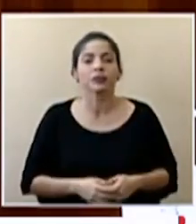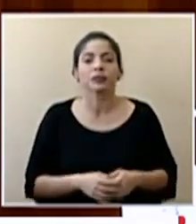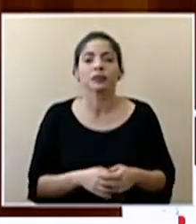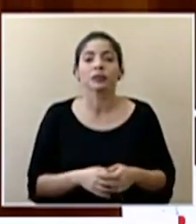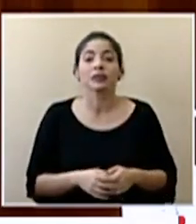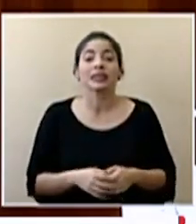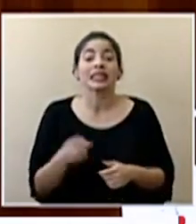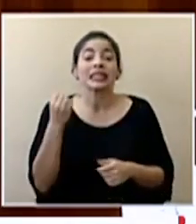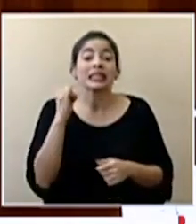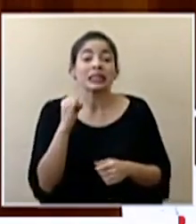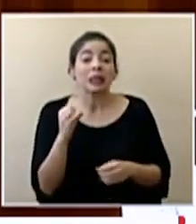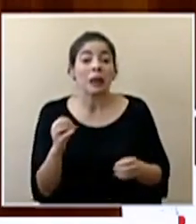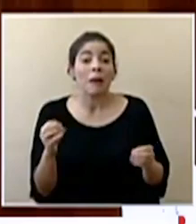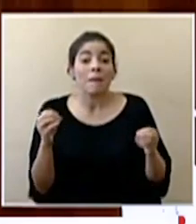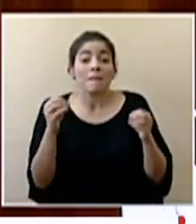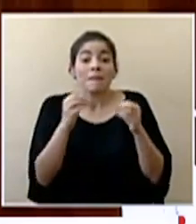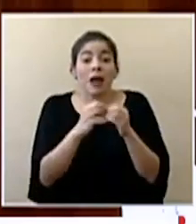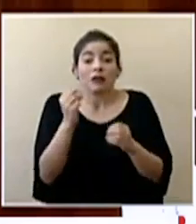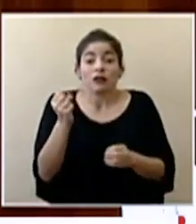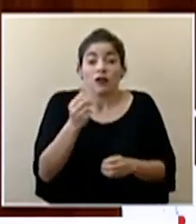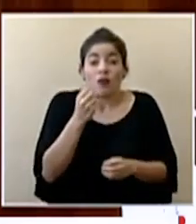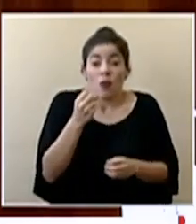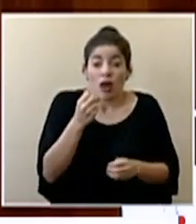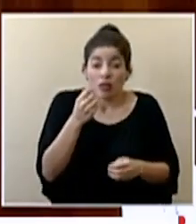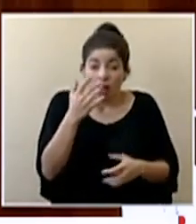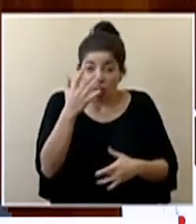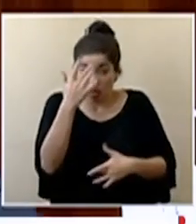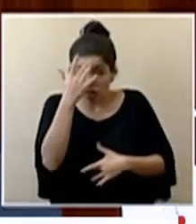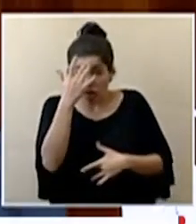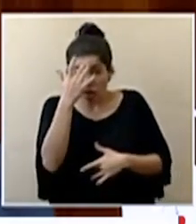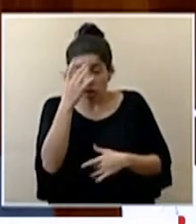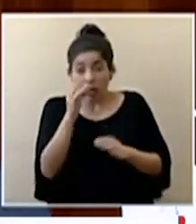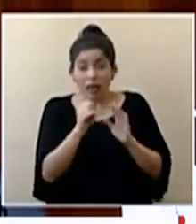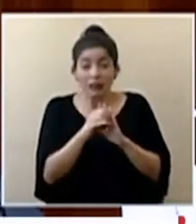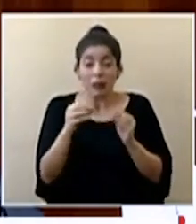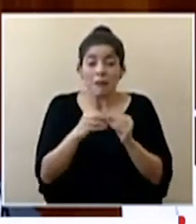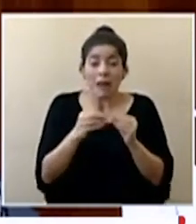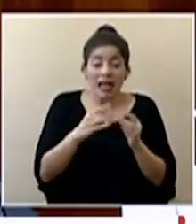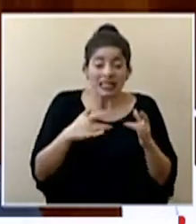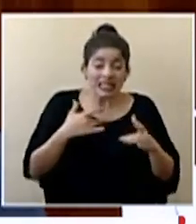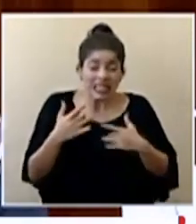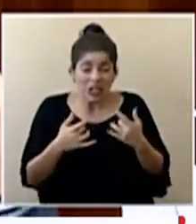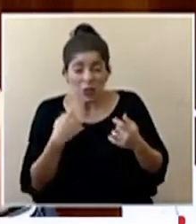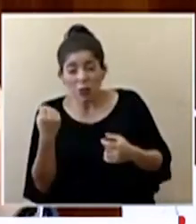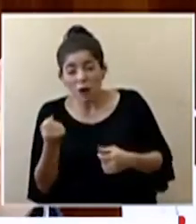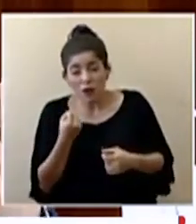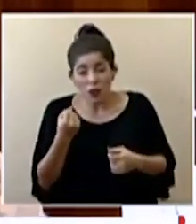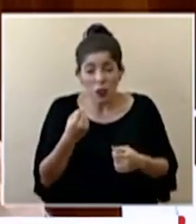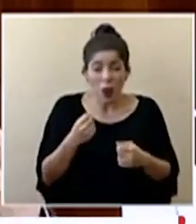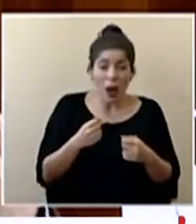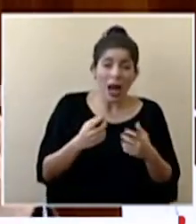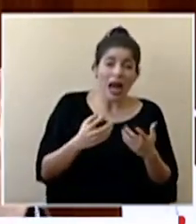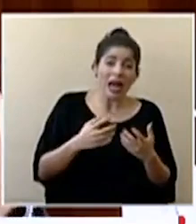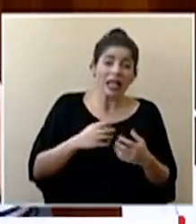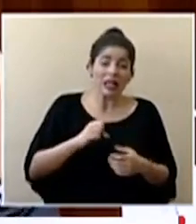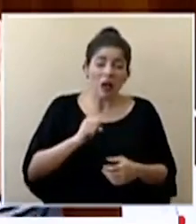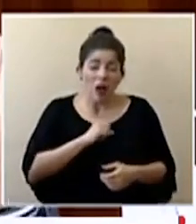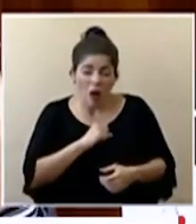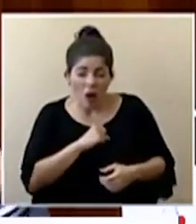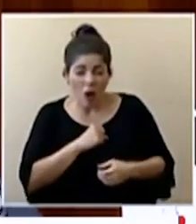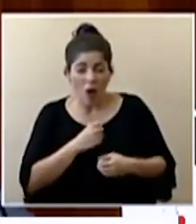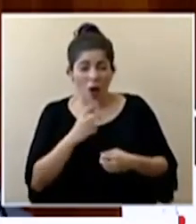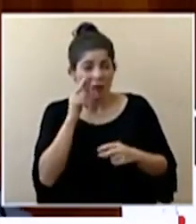entre más intenso es el cuadro o sea entre más copiosos son los síntomas entre más efusivo más